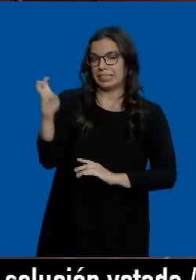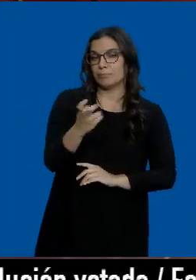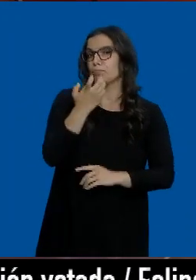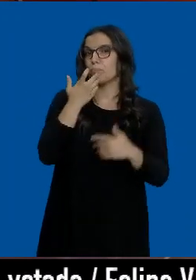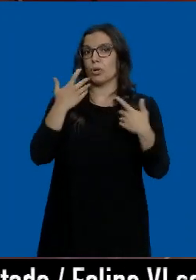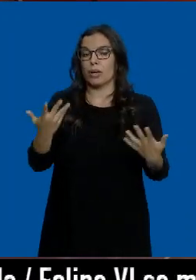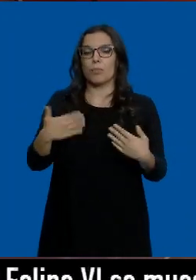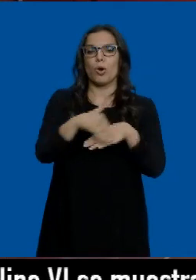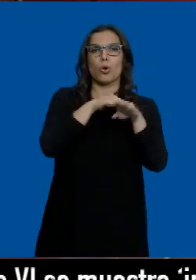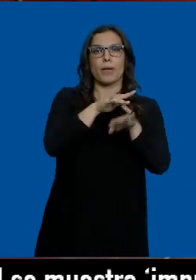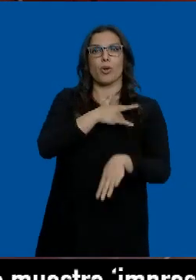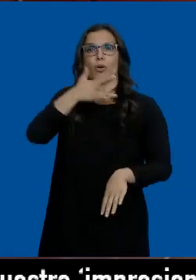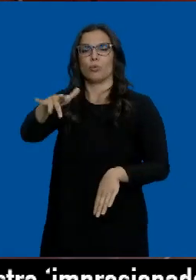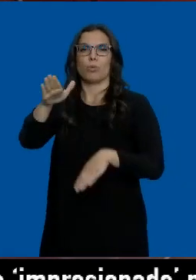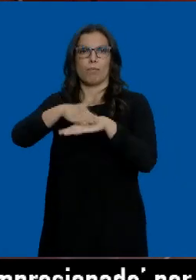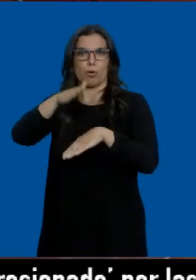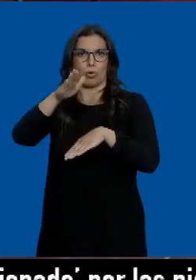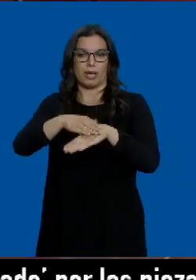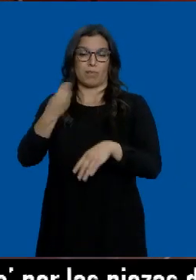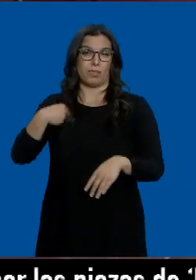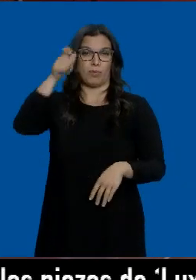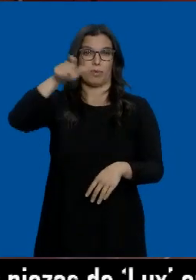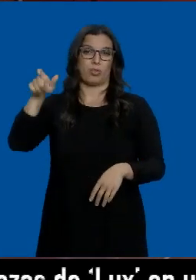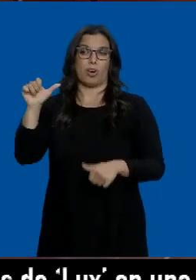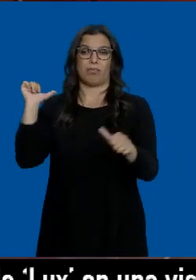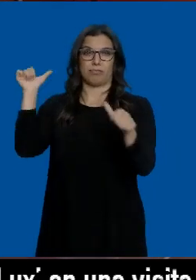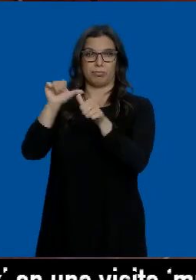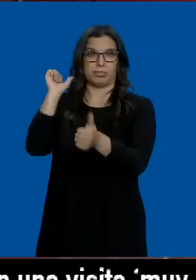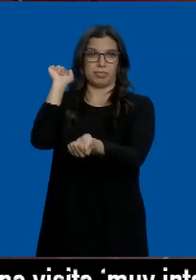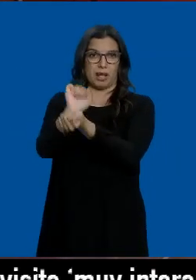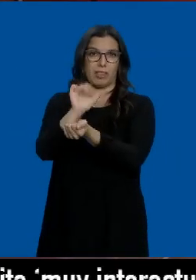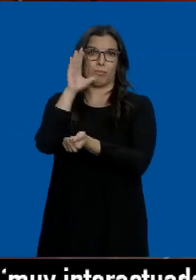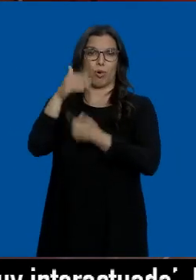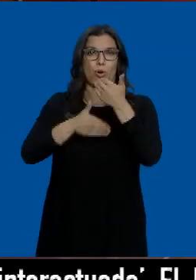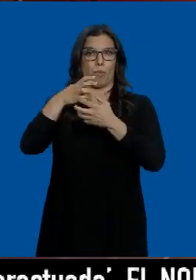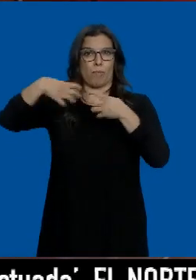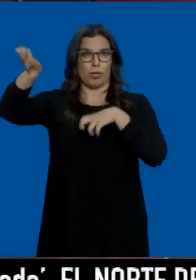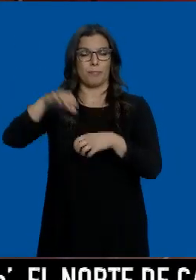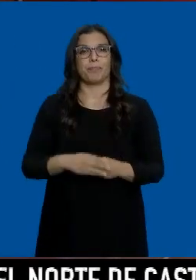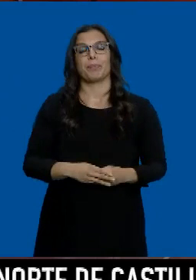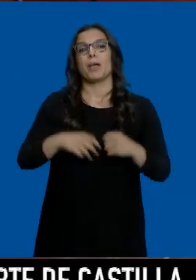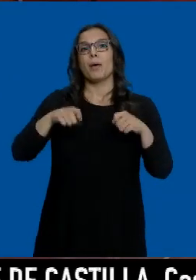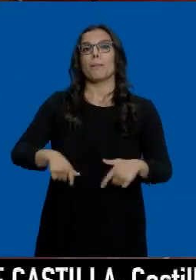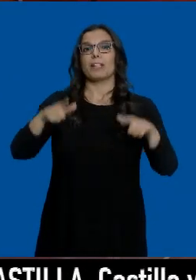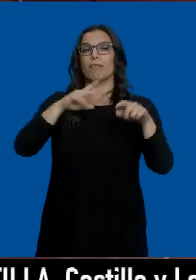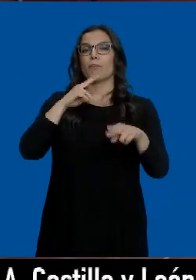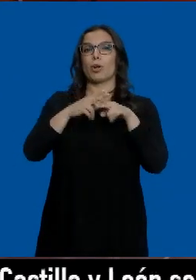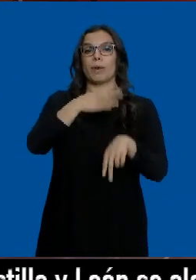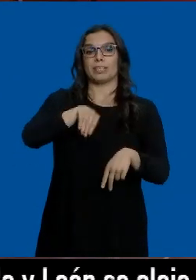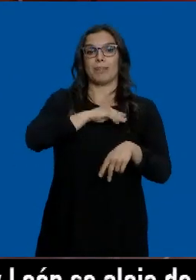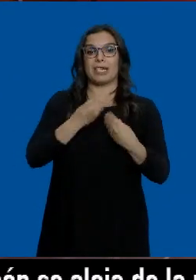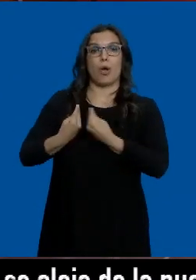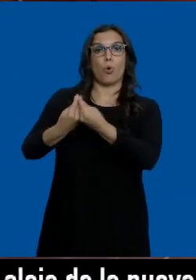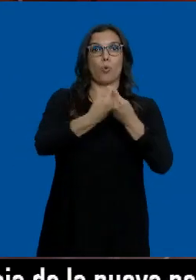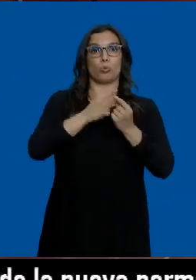el gobierno ha concedido los indultos a los presos por el proceso. Y la plataforma España Juntos Sumamos ha